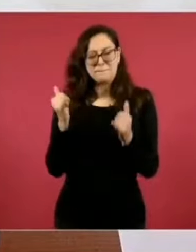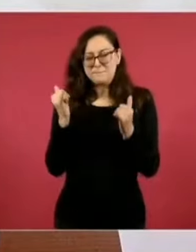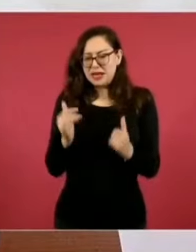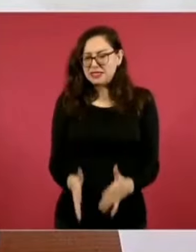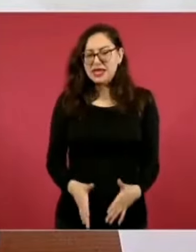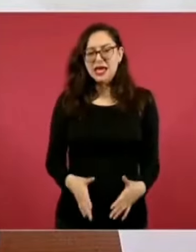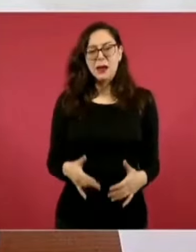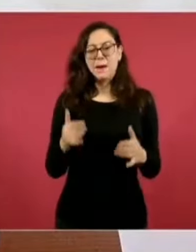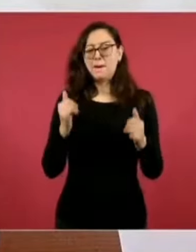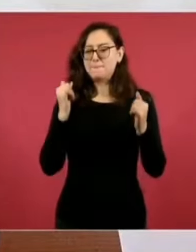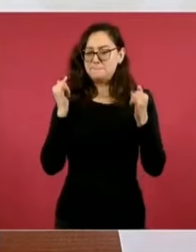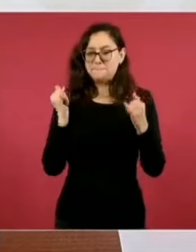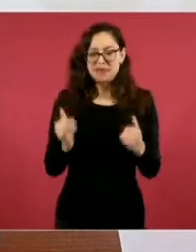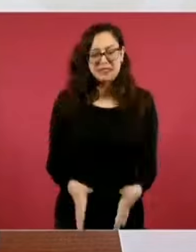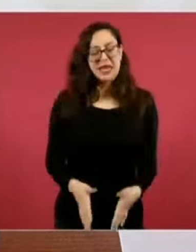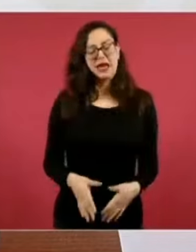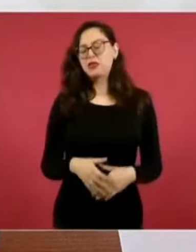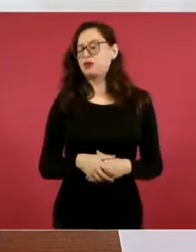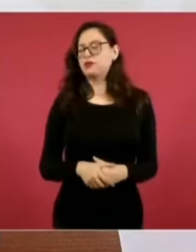relativamente